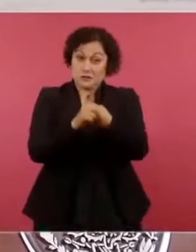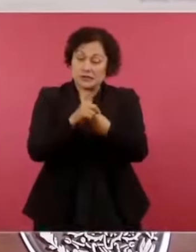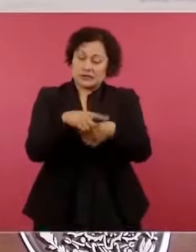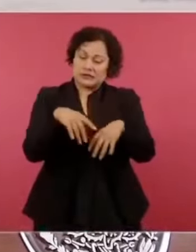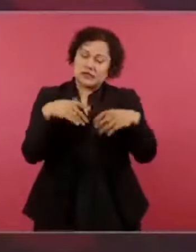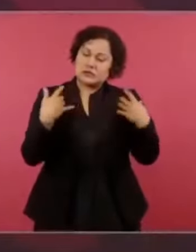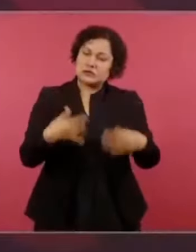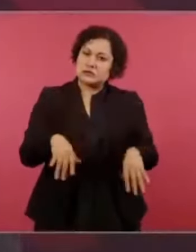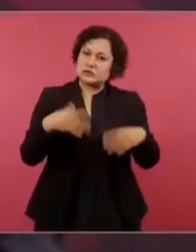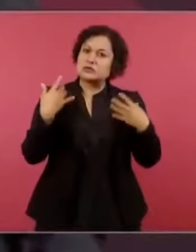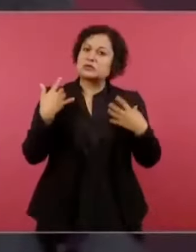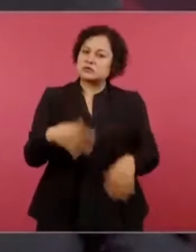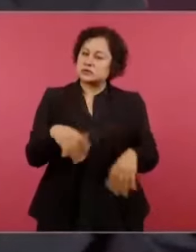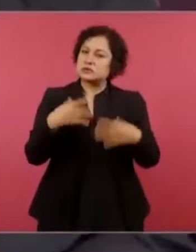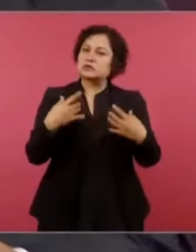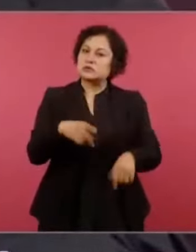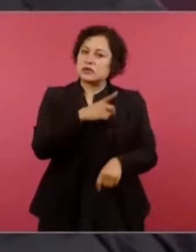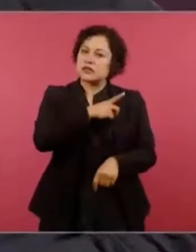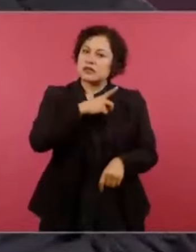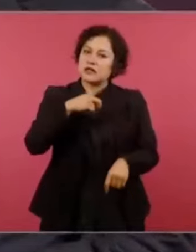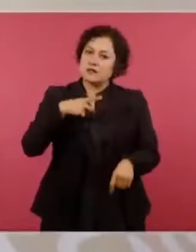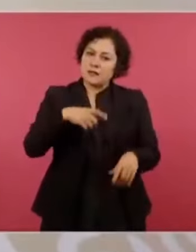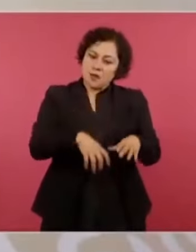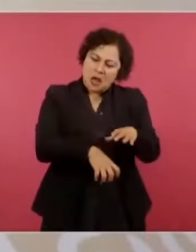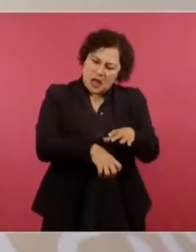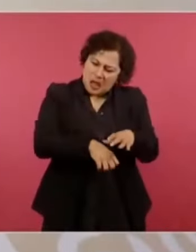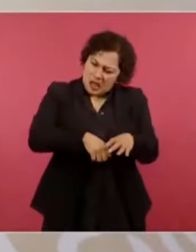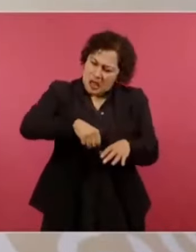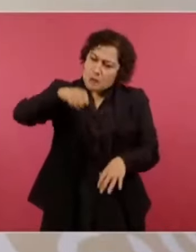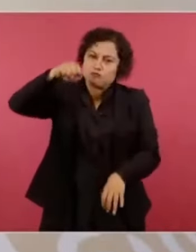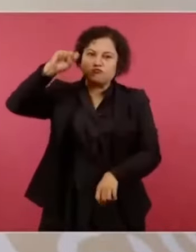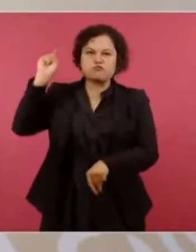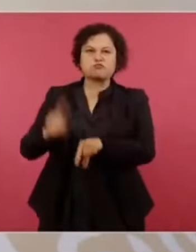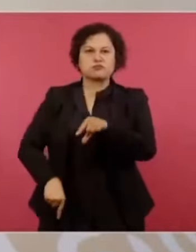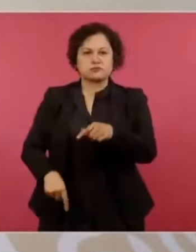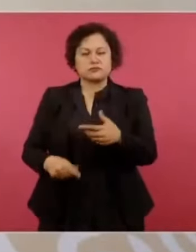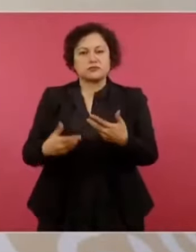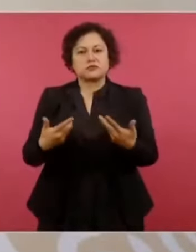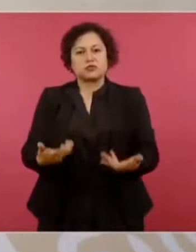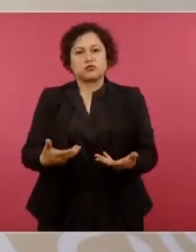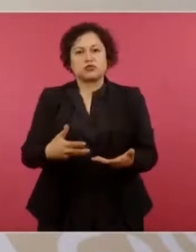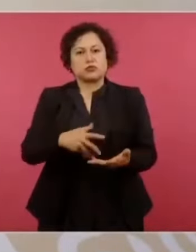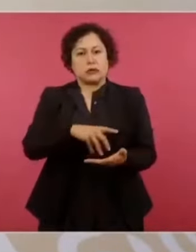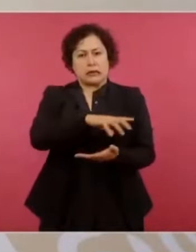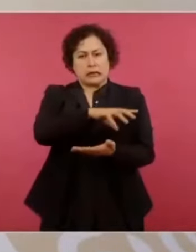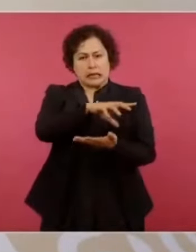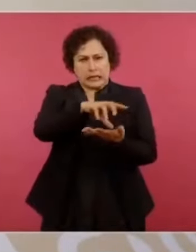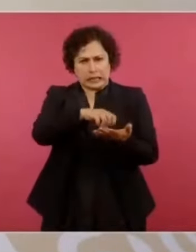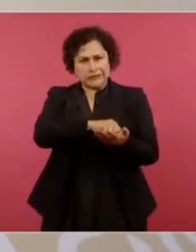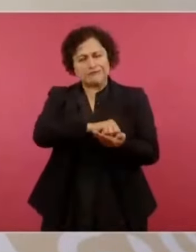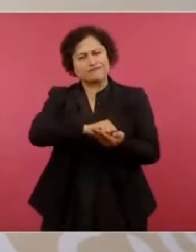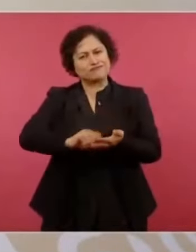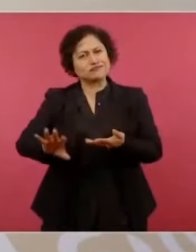acabar por completo con la corrupción,